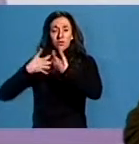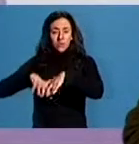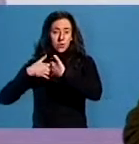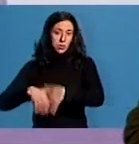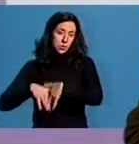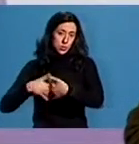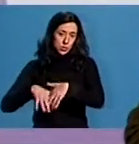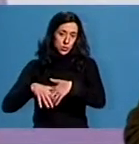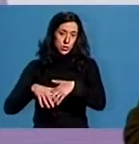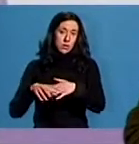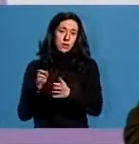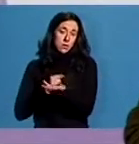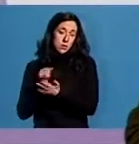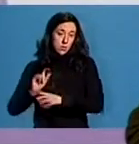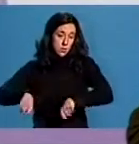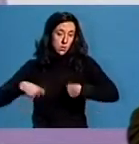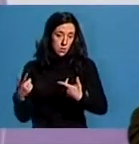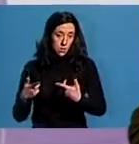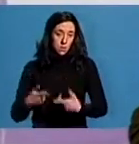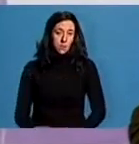Galegas de Agricultura Ecológica.